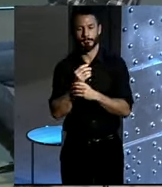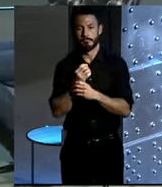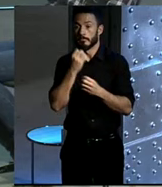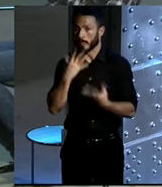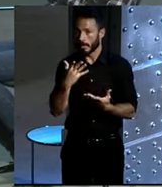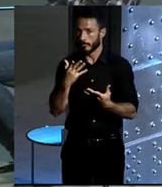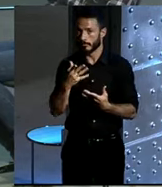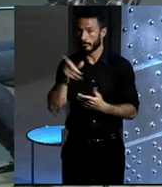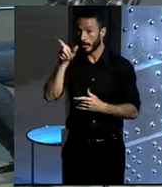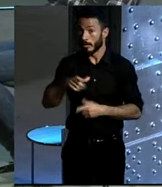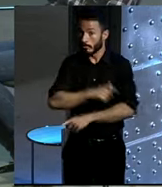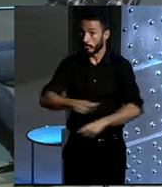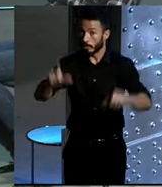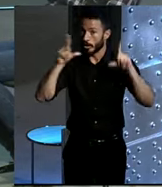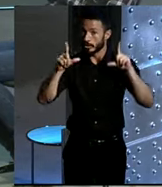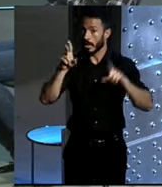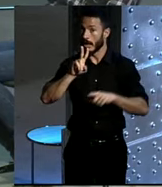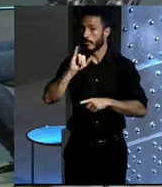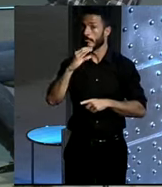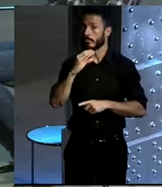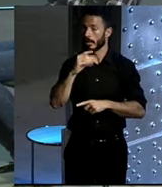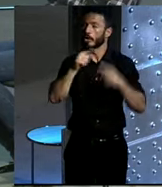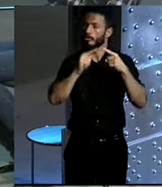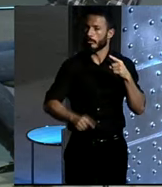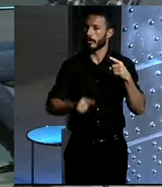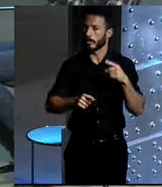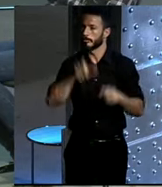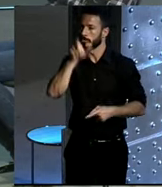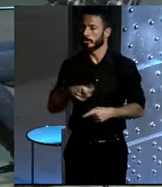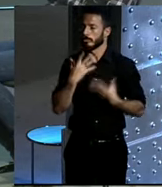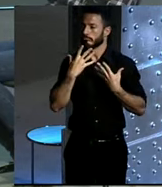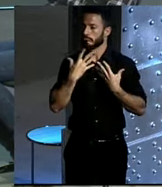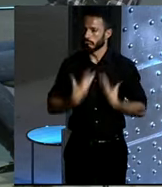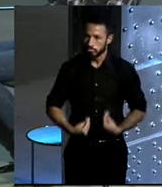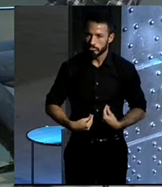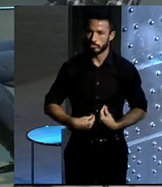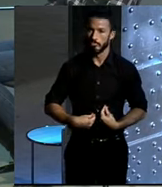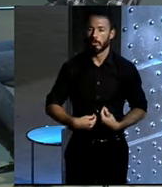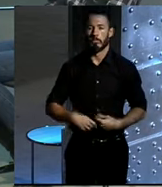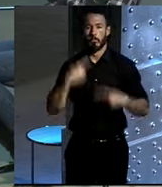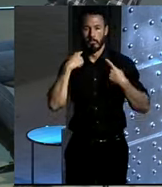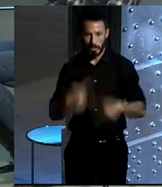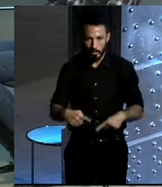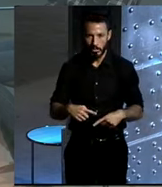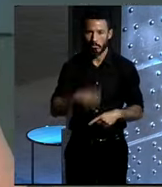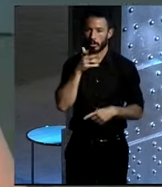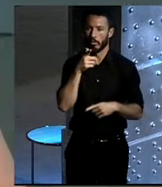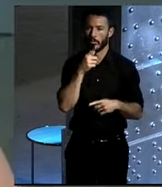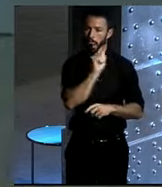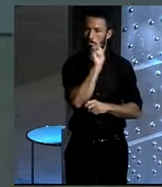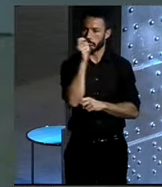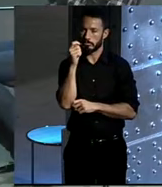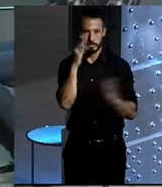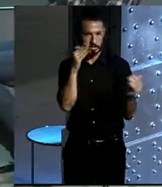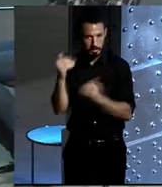El protagonista, Víctor Menta, es un tipo deprimido, es un perdedor, o sea, que le han salido las cosas mal. Bueno, representa un